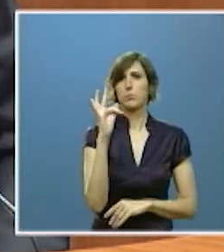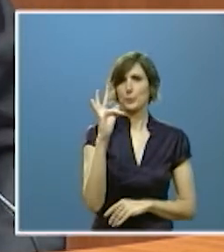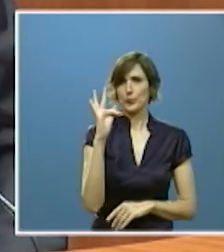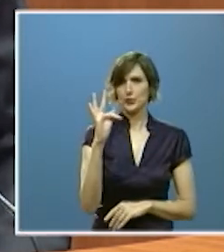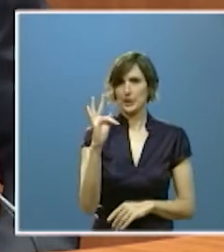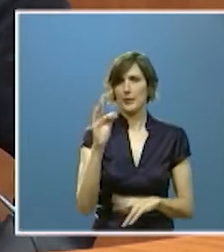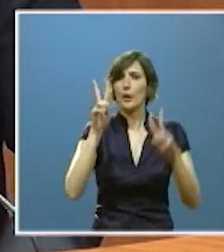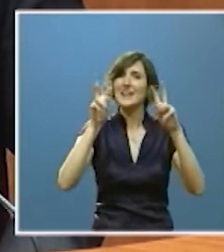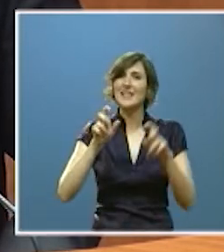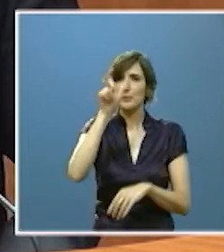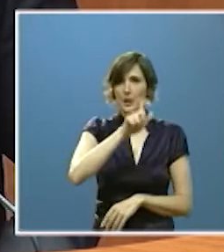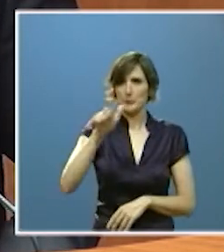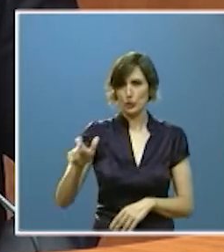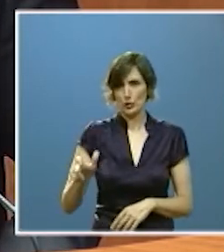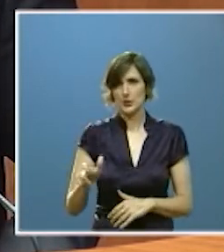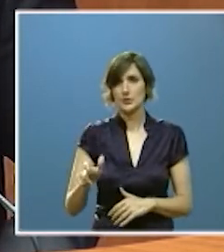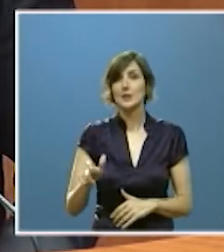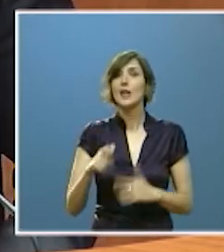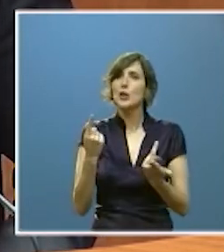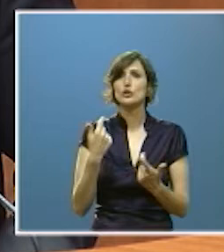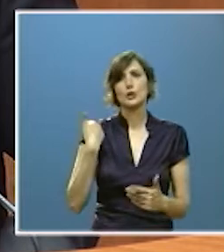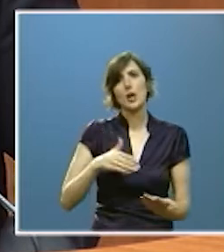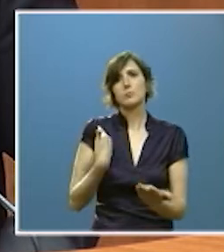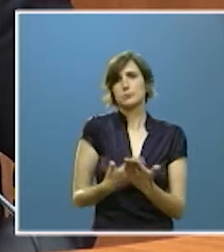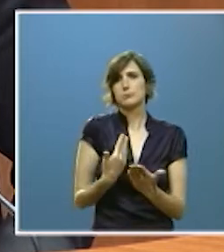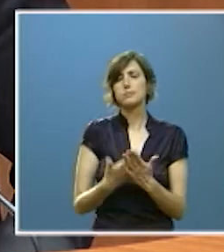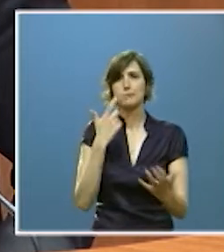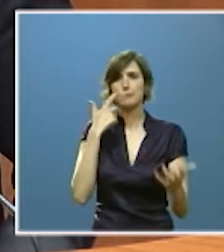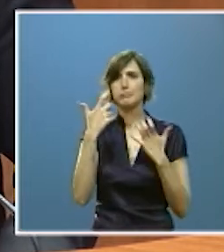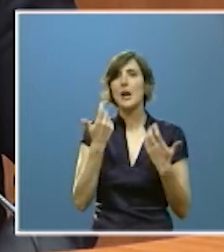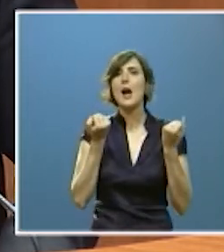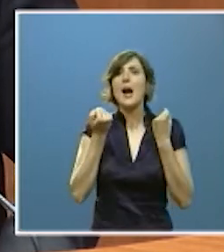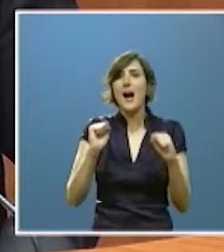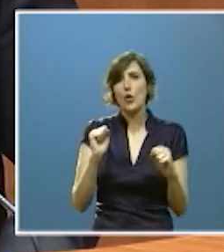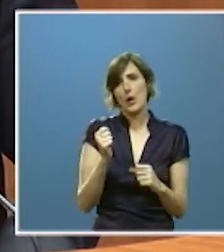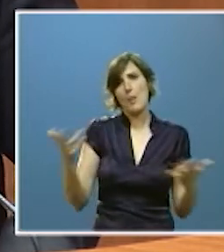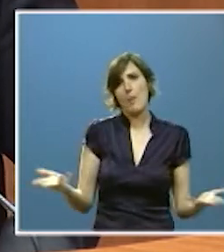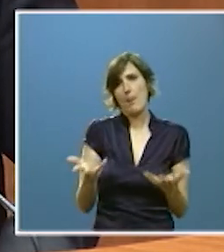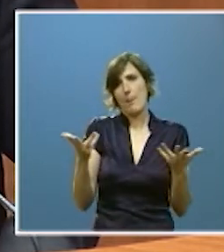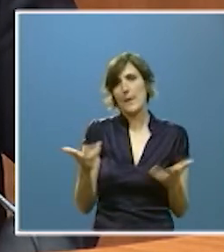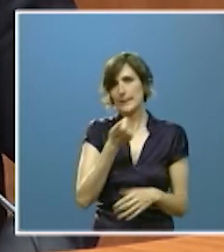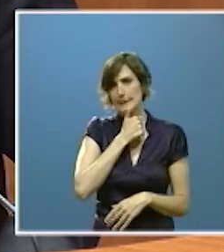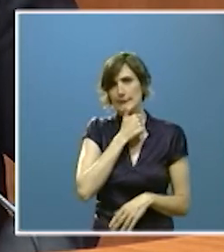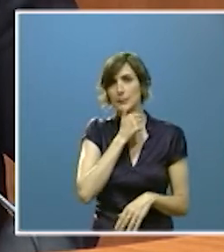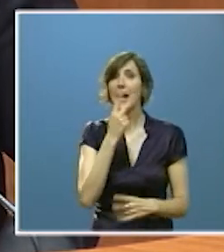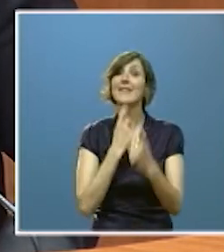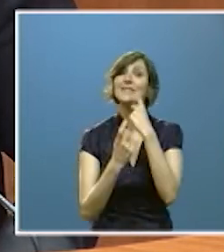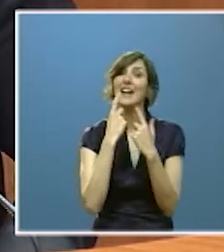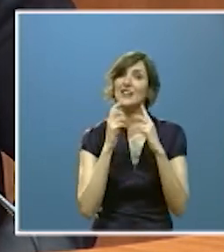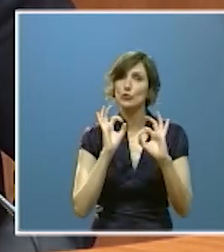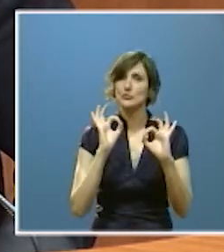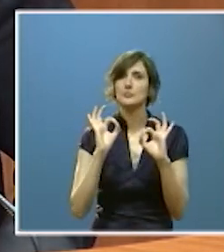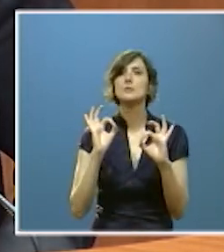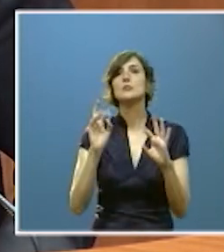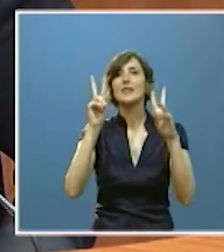demográficos y así se está empezando a notar aunque sea débilmente en los datos referidos al